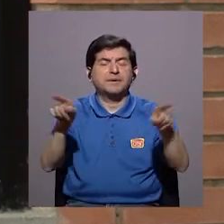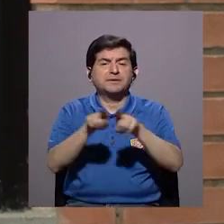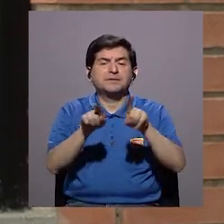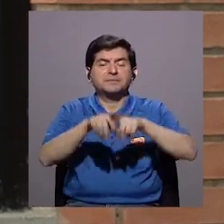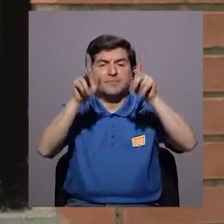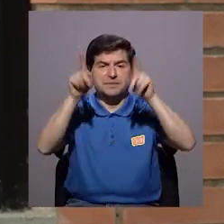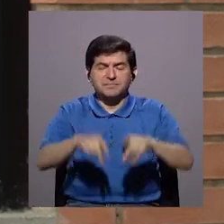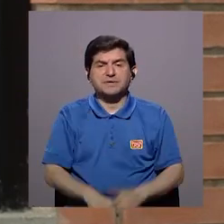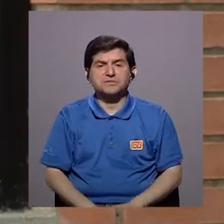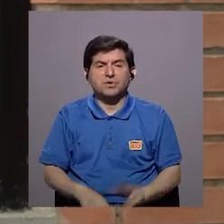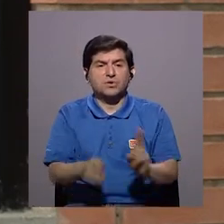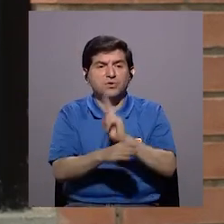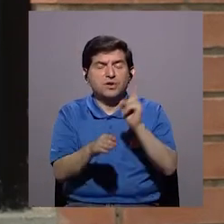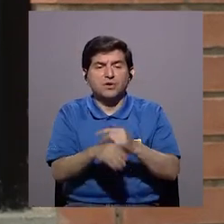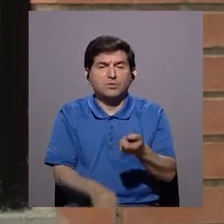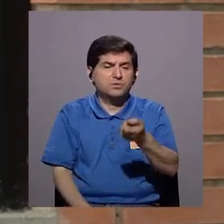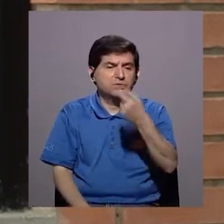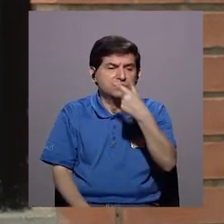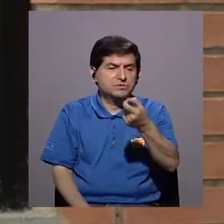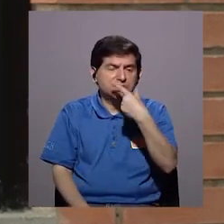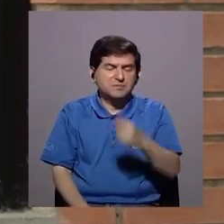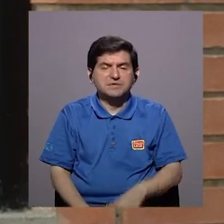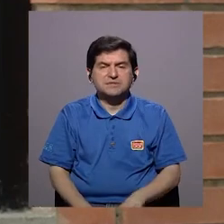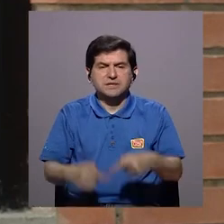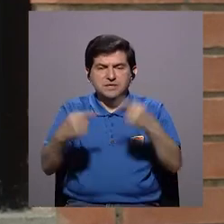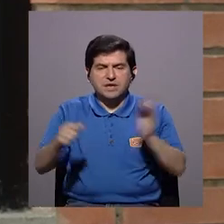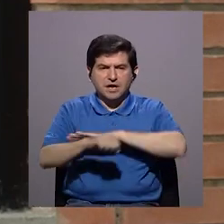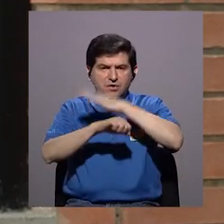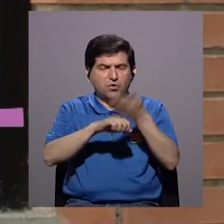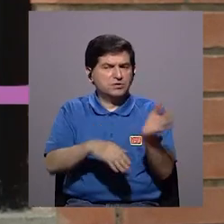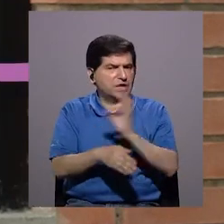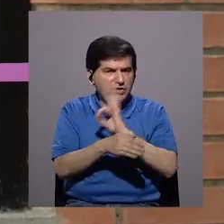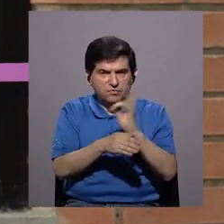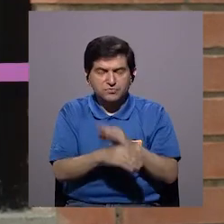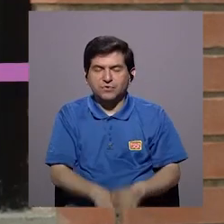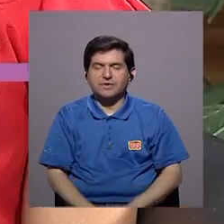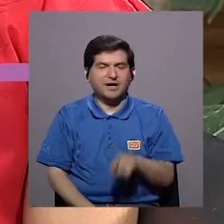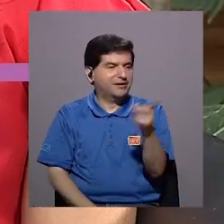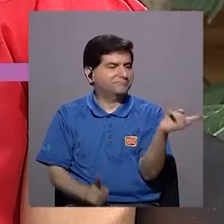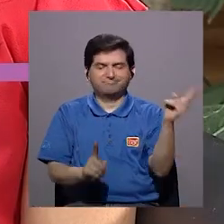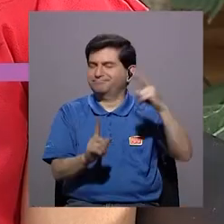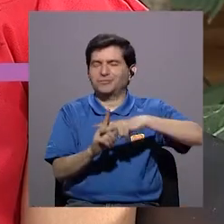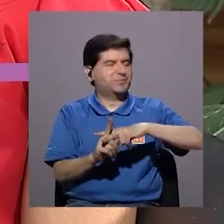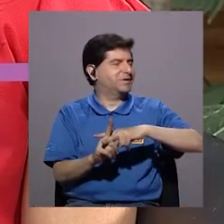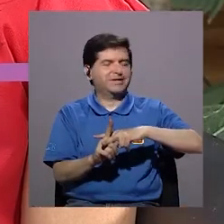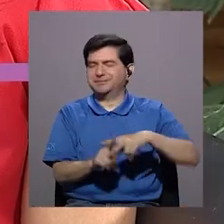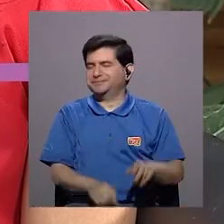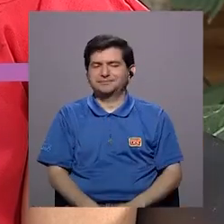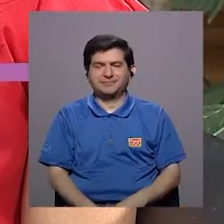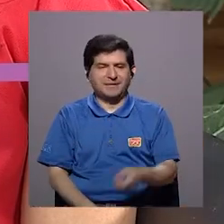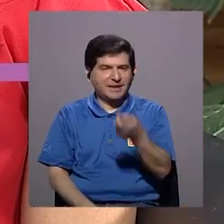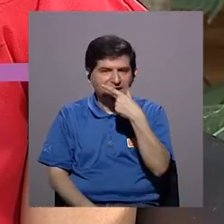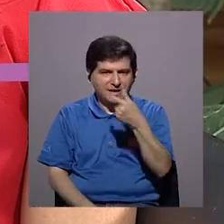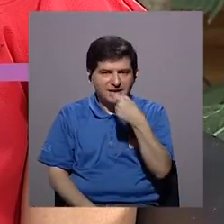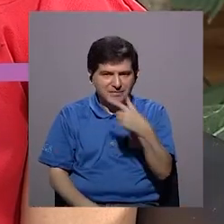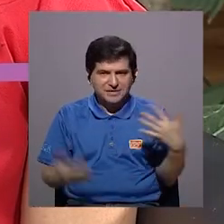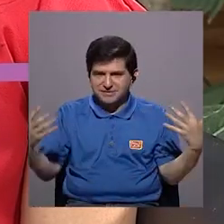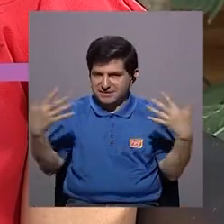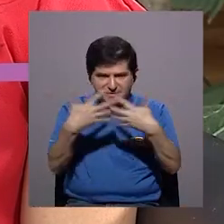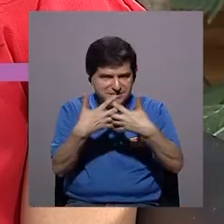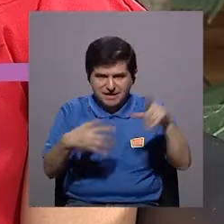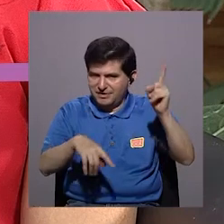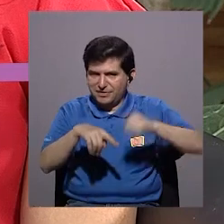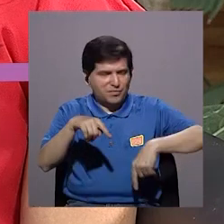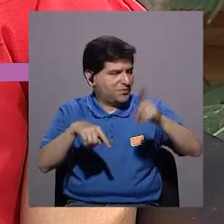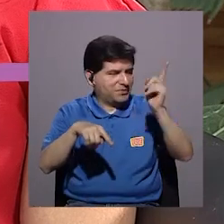aplicar, pero además la persona toma, por ejemplo, pastillas anticonceptivas, ya no funcionaría lo del moco. No, no es aplicable. Ok, no se pueden